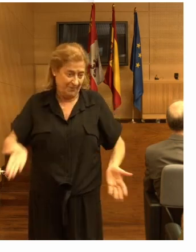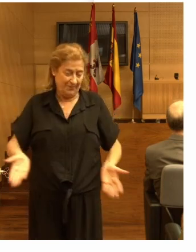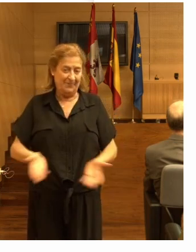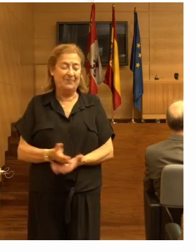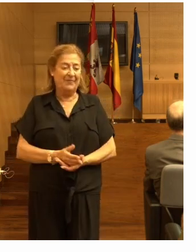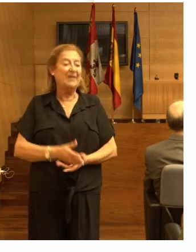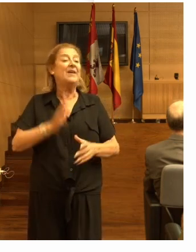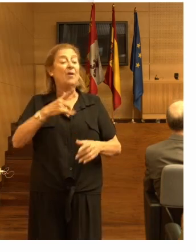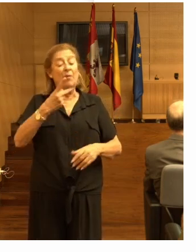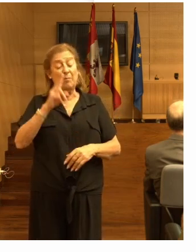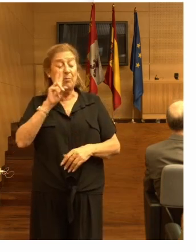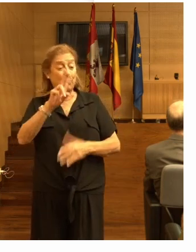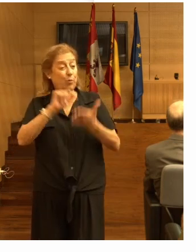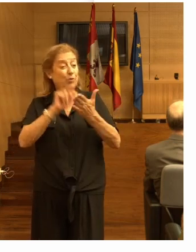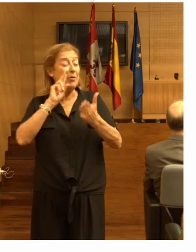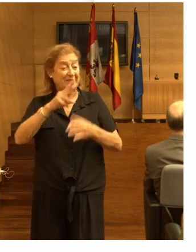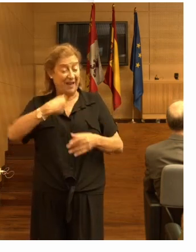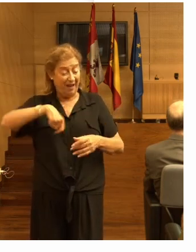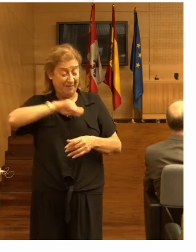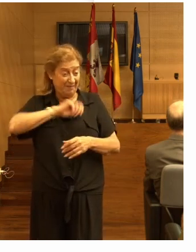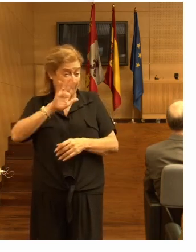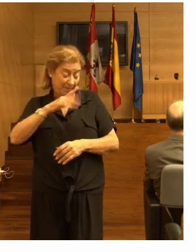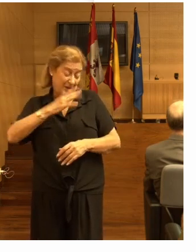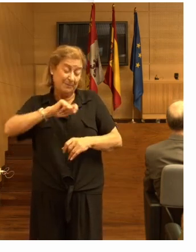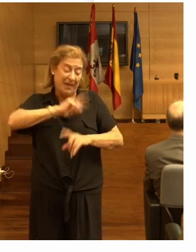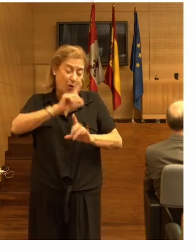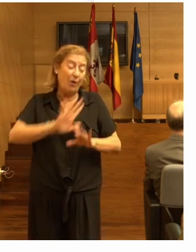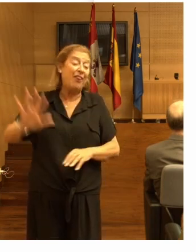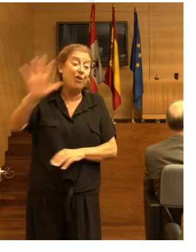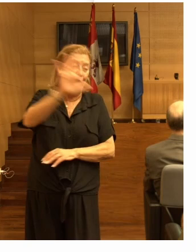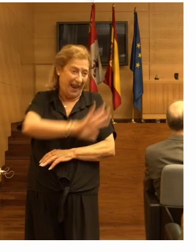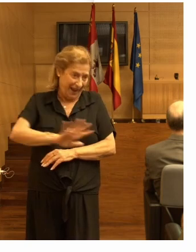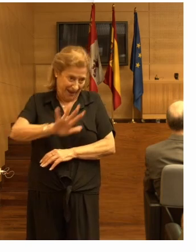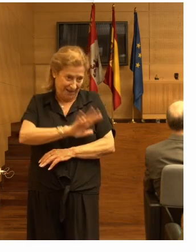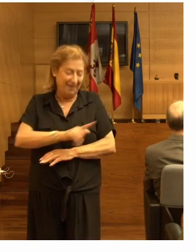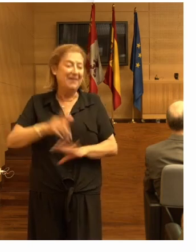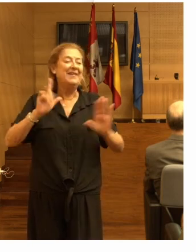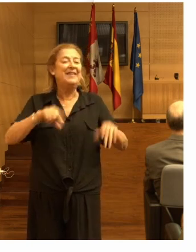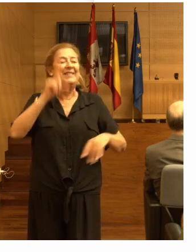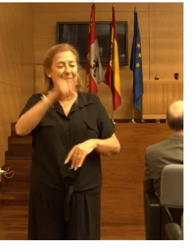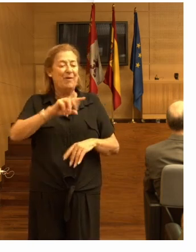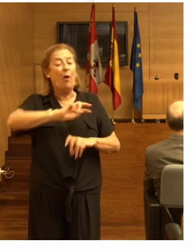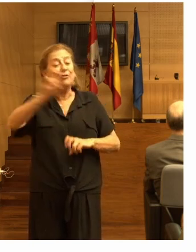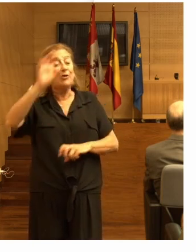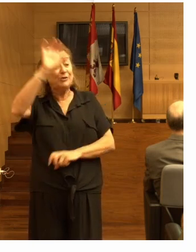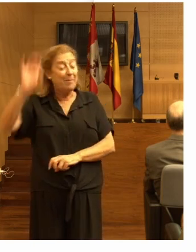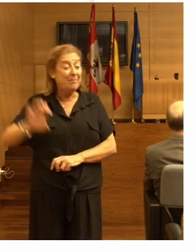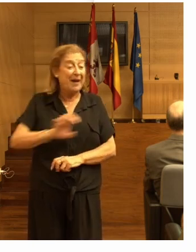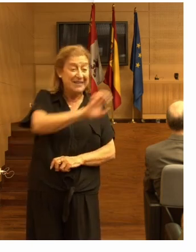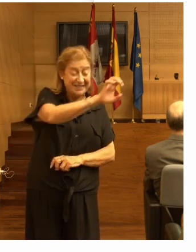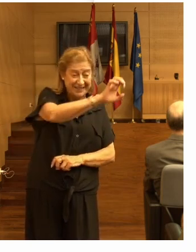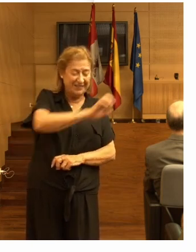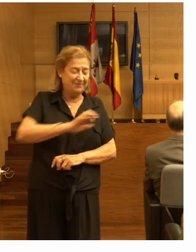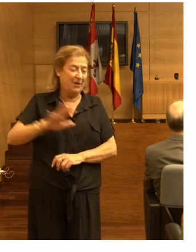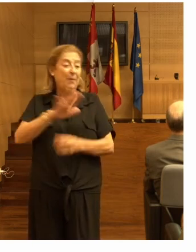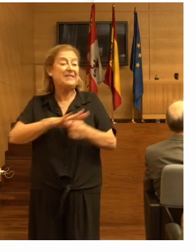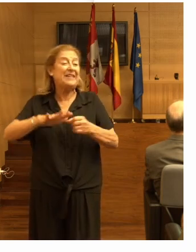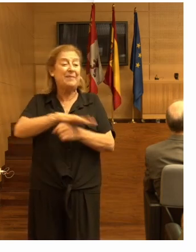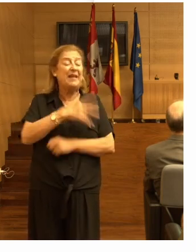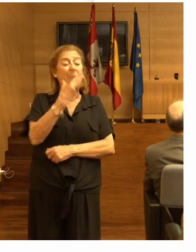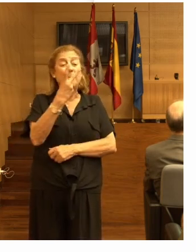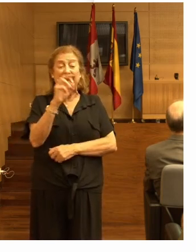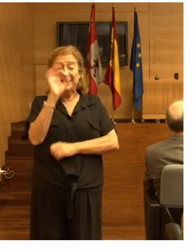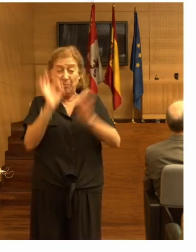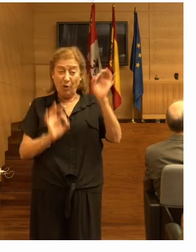Desde una perspectiva nacional, esto además se ha replicado en otros países europeos, básicamente el 20%